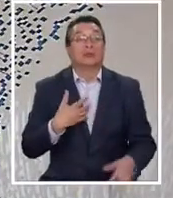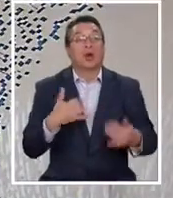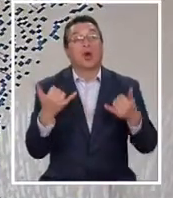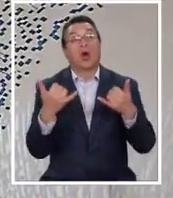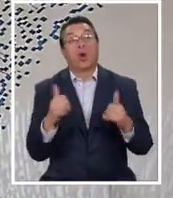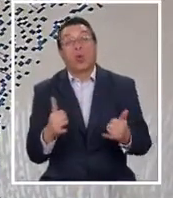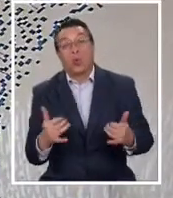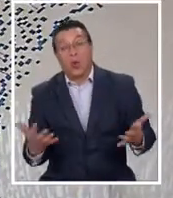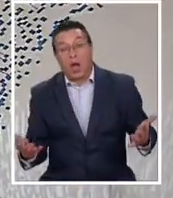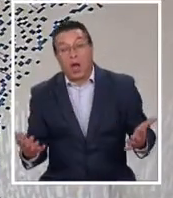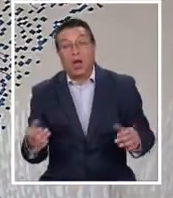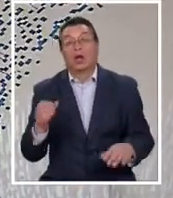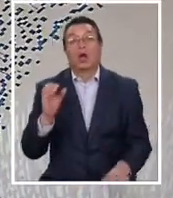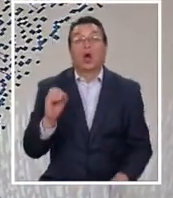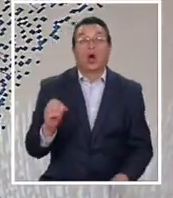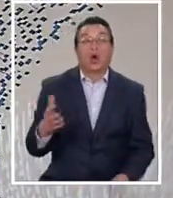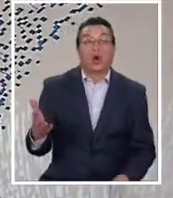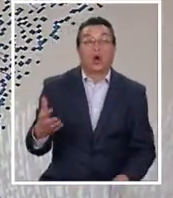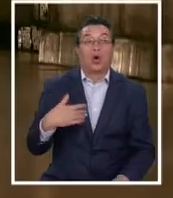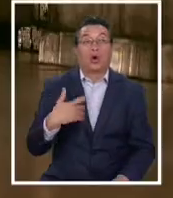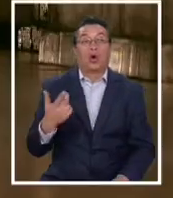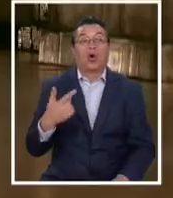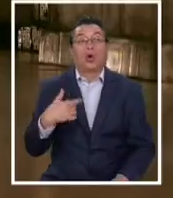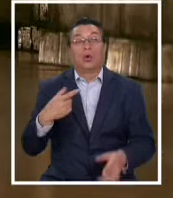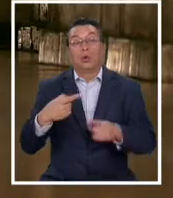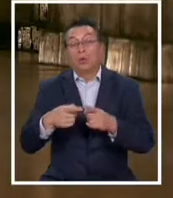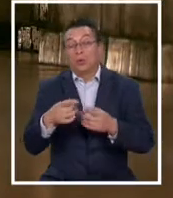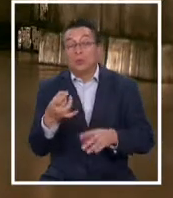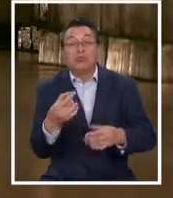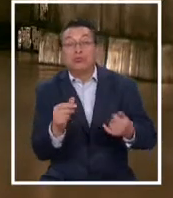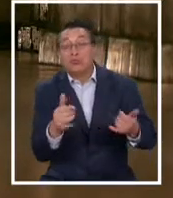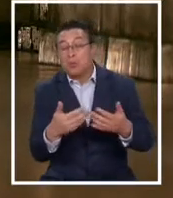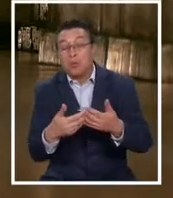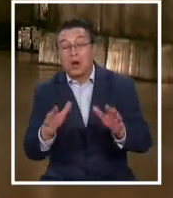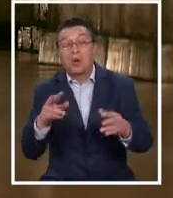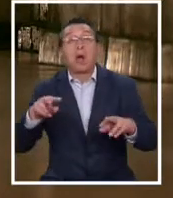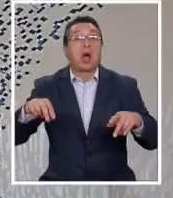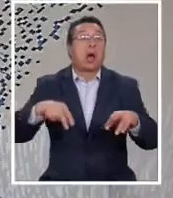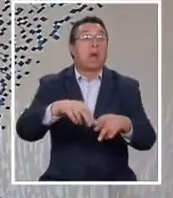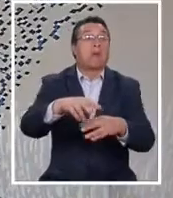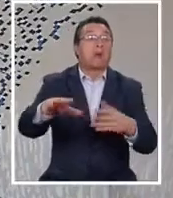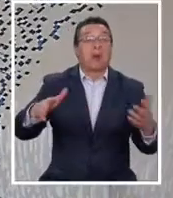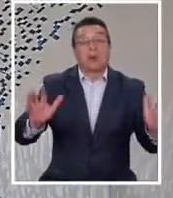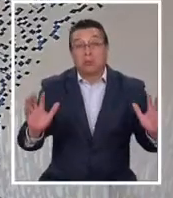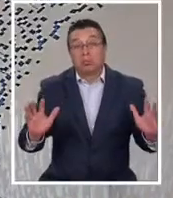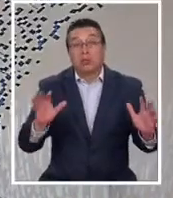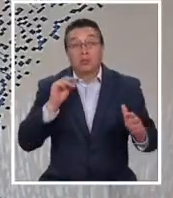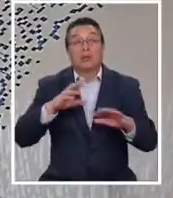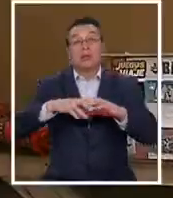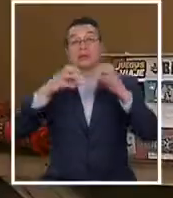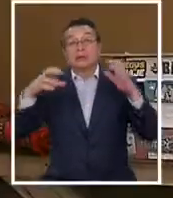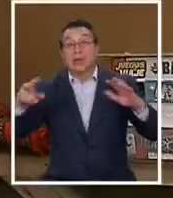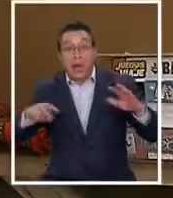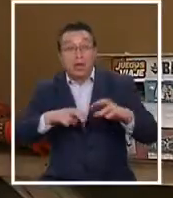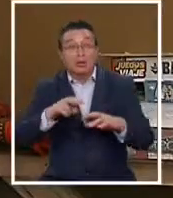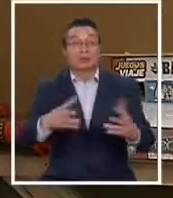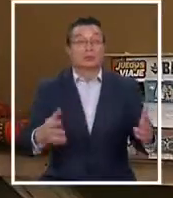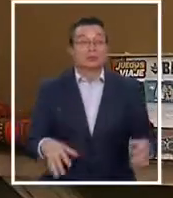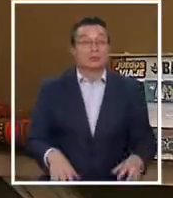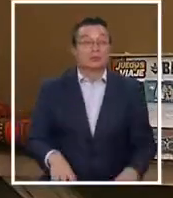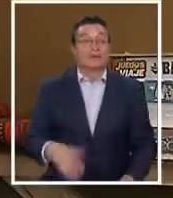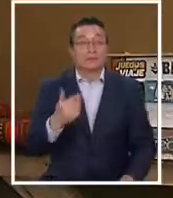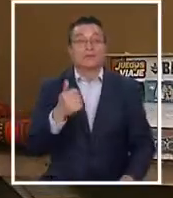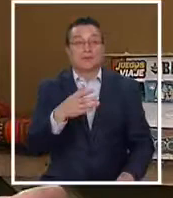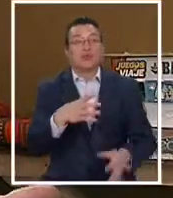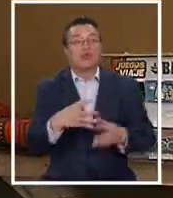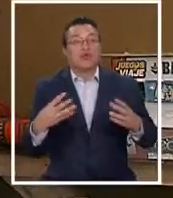jugar o a un mall, algo así. O a caminar, por lo menos, a subir un cerro. Sería súper